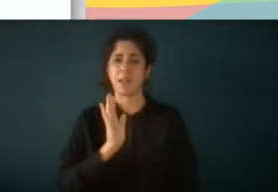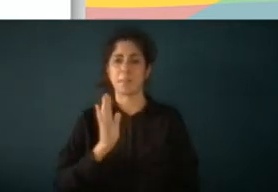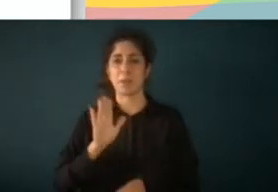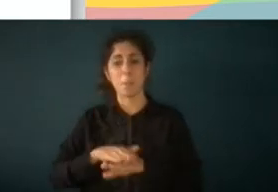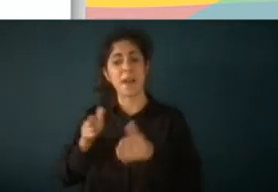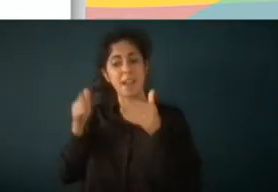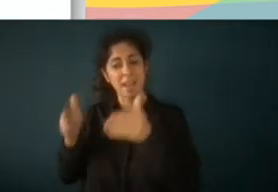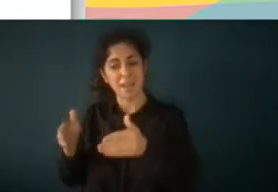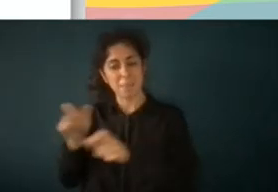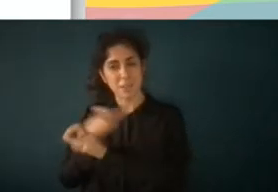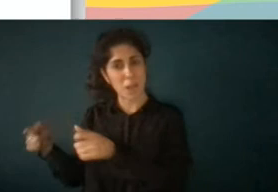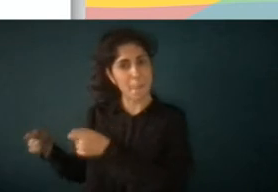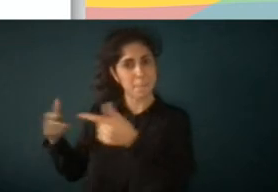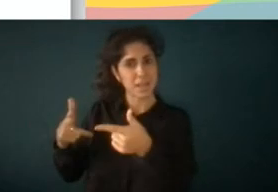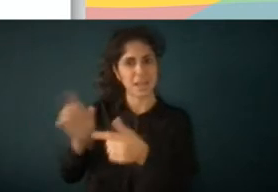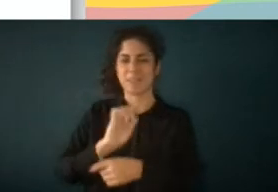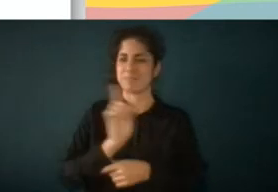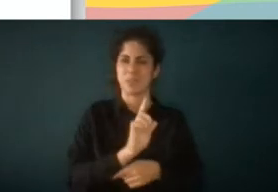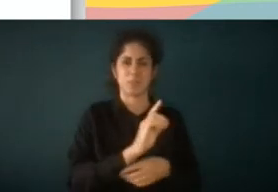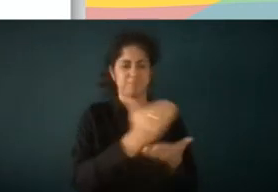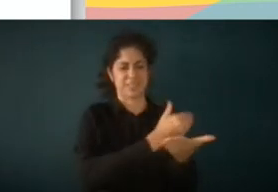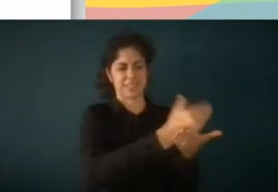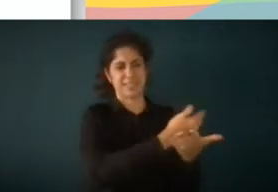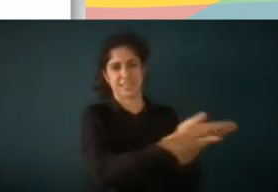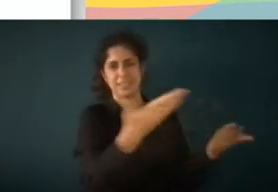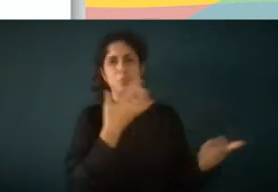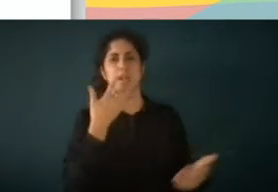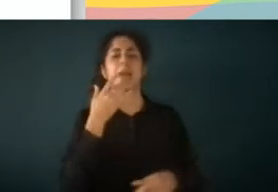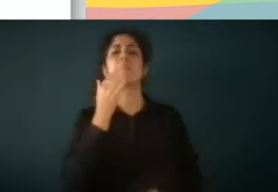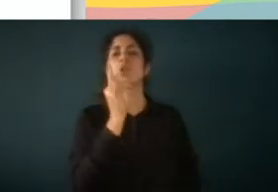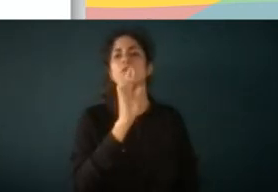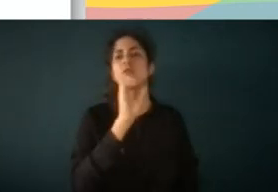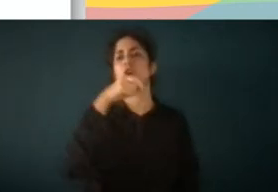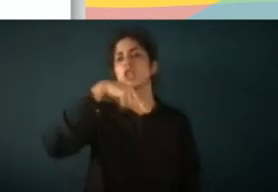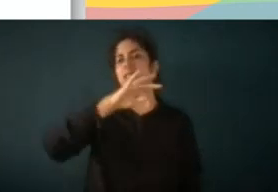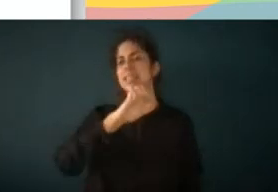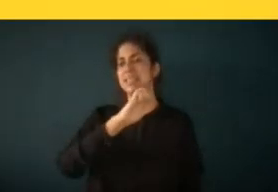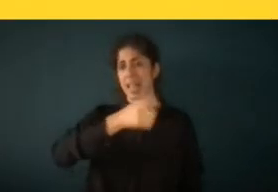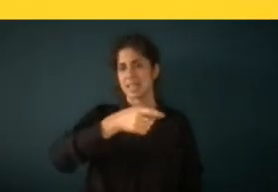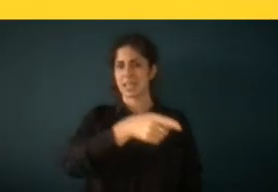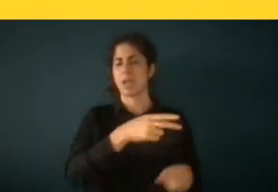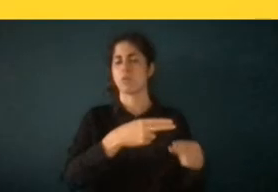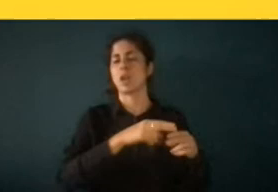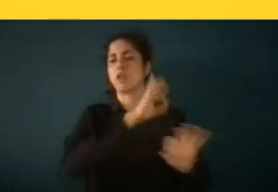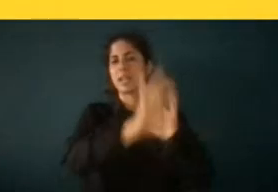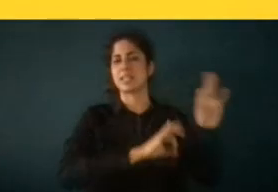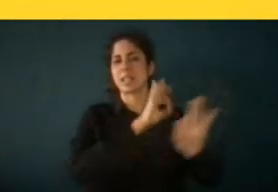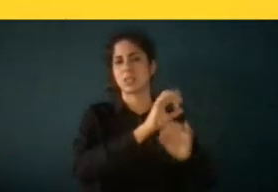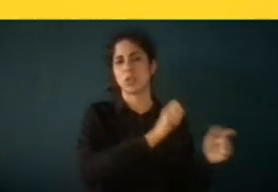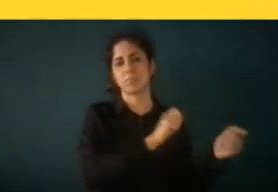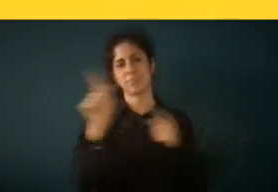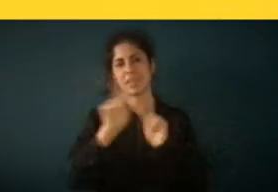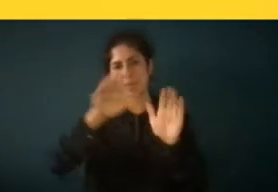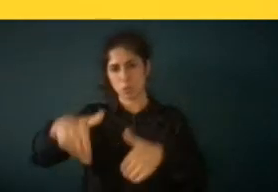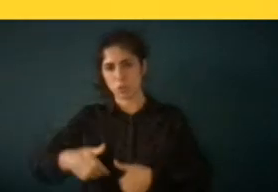gasta mucho en Frontex que es una organización que se dedica a hacer revoluciones se gasta mucho en